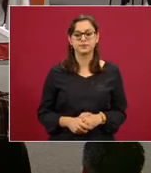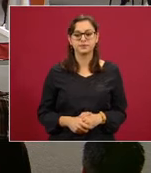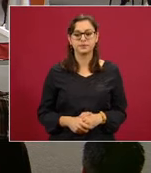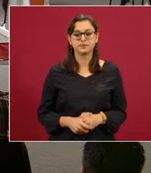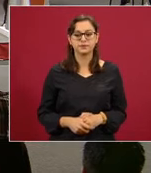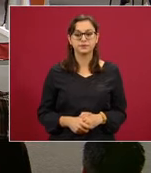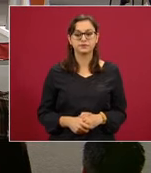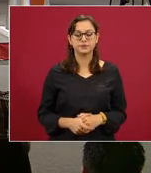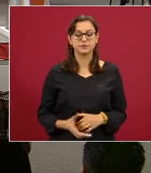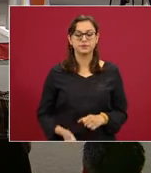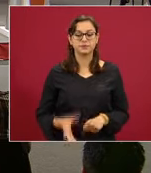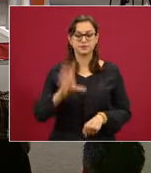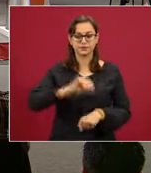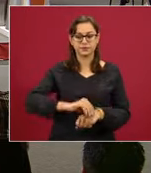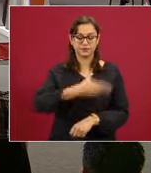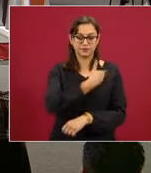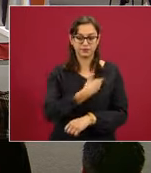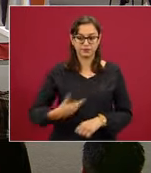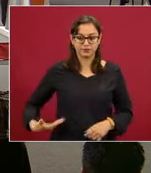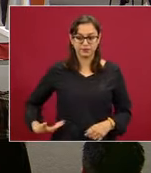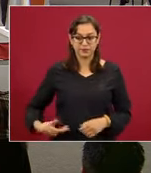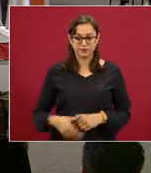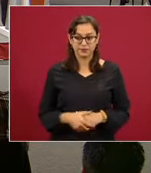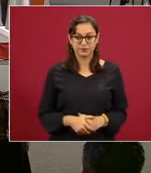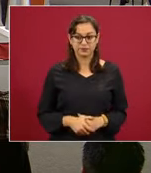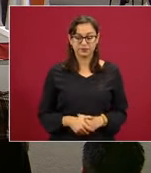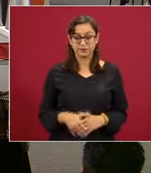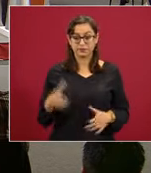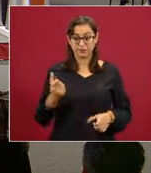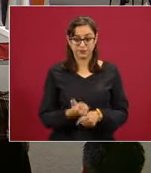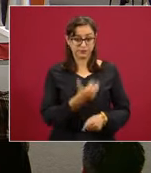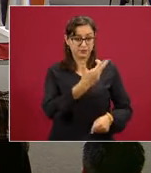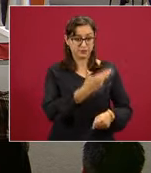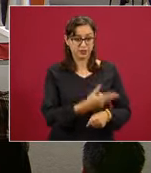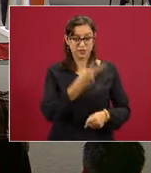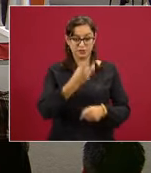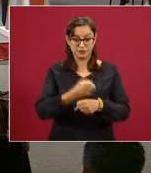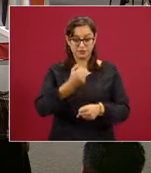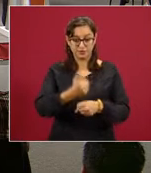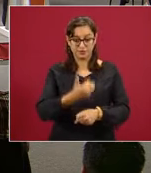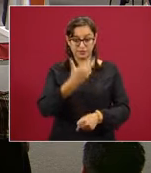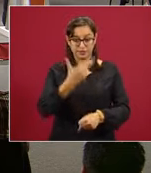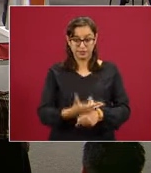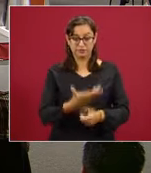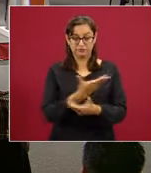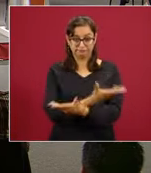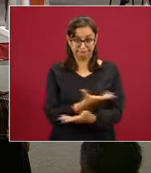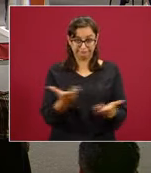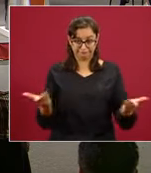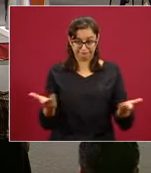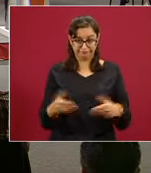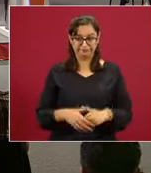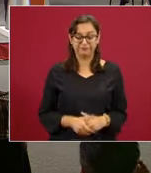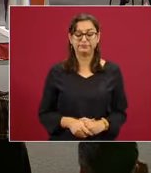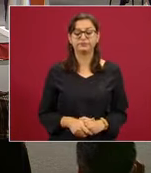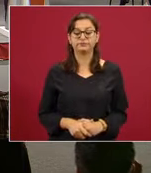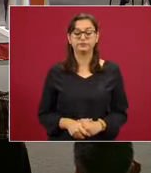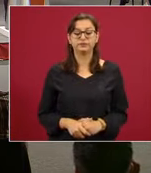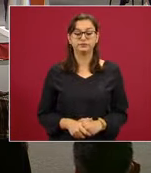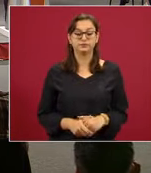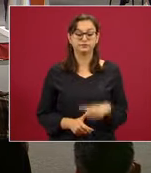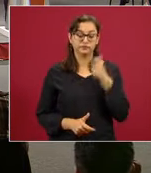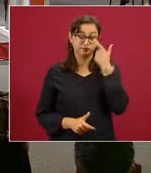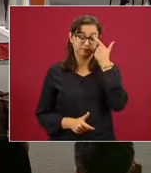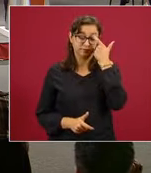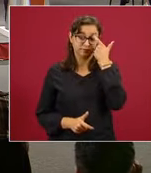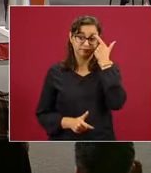Con su permiso, señor presidente. Señor secretario, señor subsecretario, señoras y señores. Informarles de